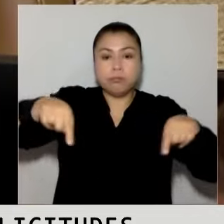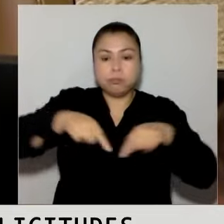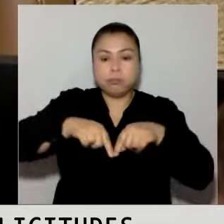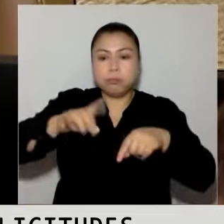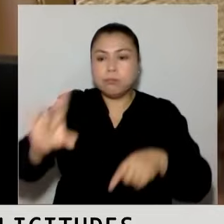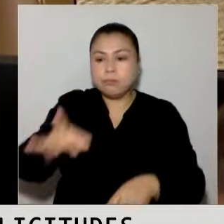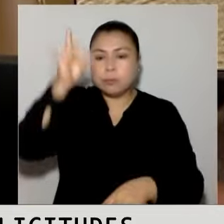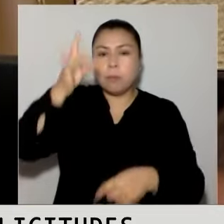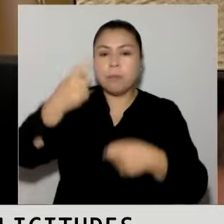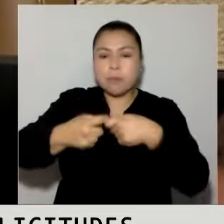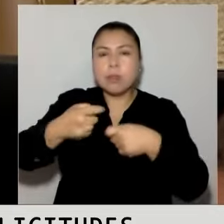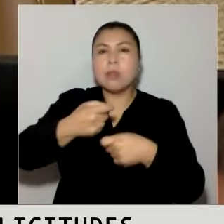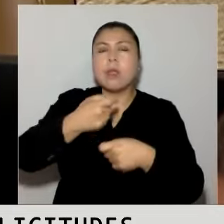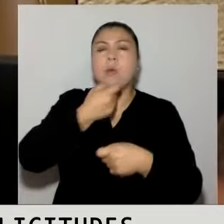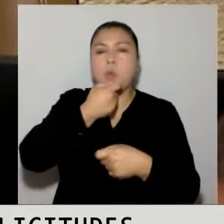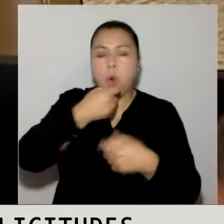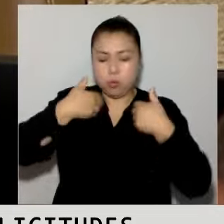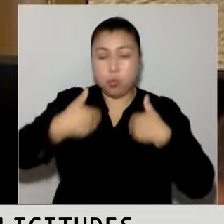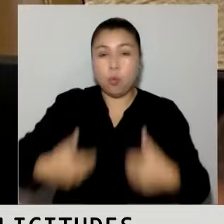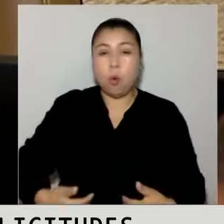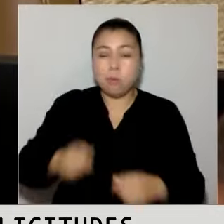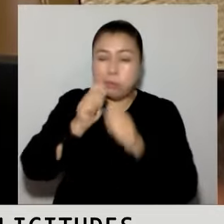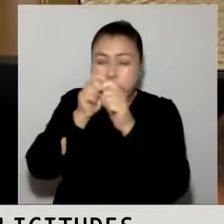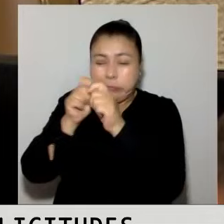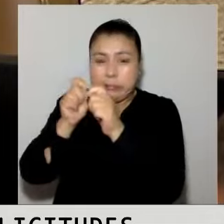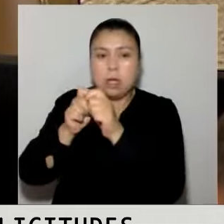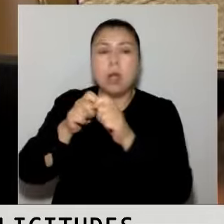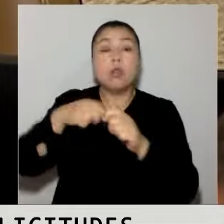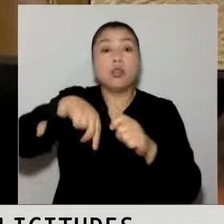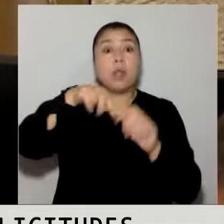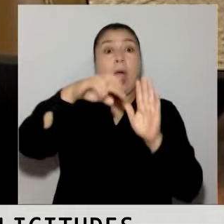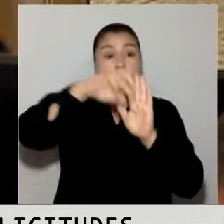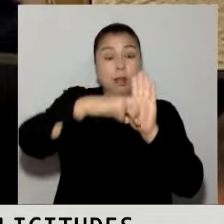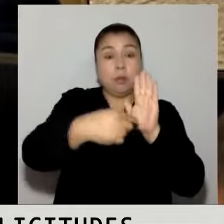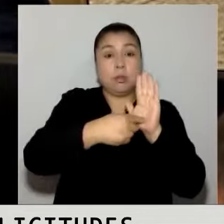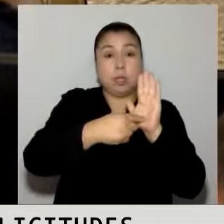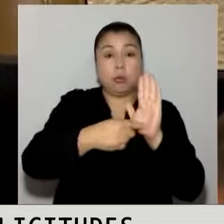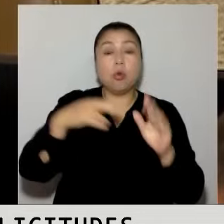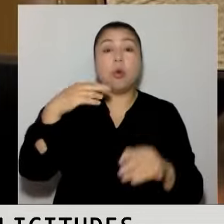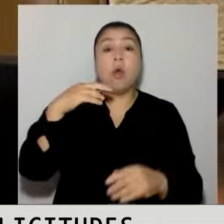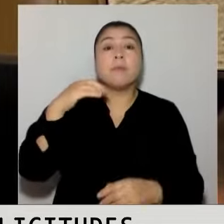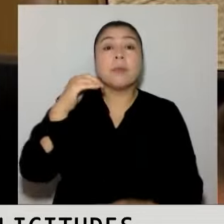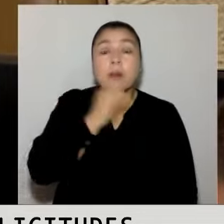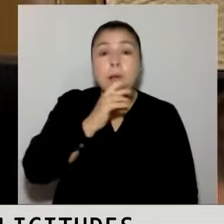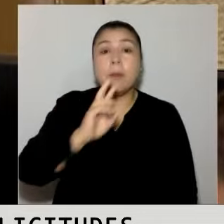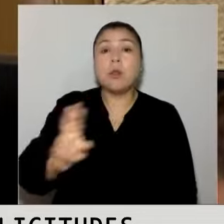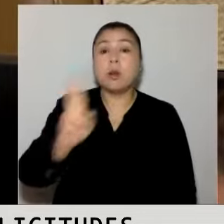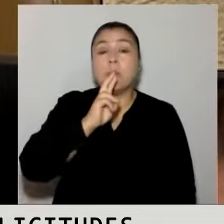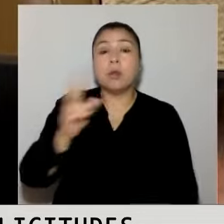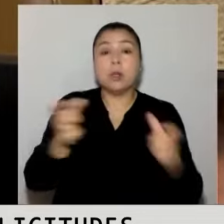Entonces aquí lo que hacemos es ponerle un acelerador a la respuesta del Consejo de Monumentos Nacionales. He dicho, Presidenta, muchas gracias.